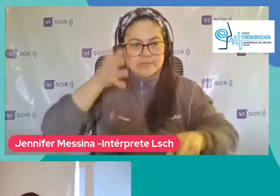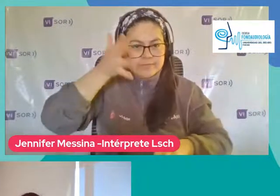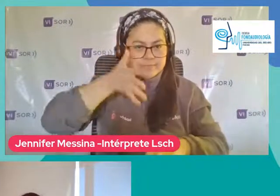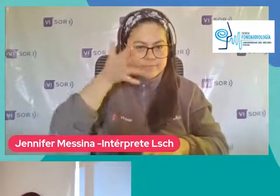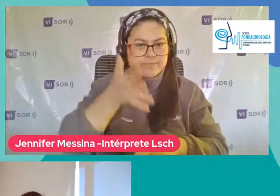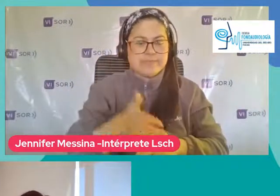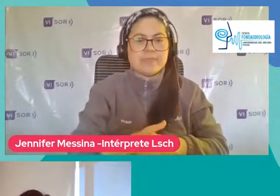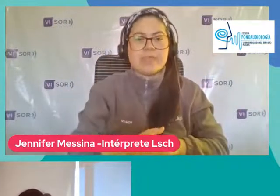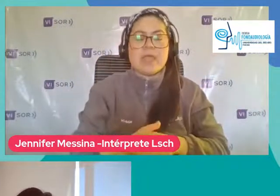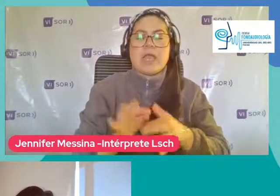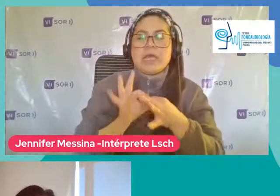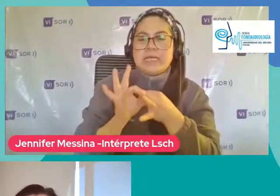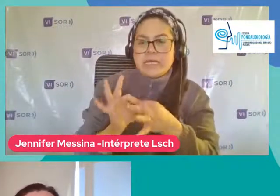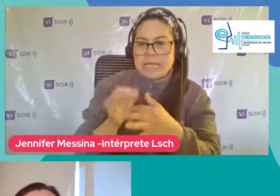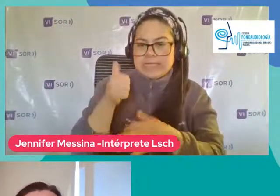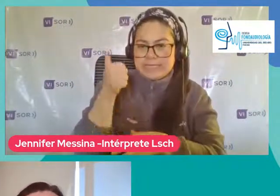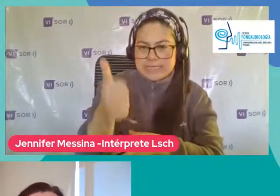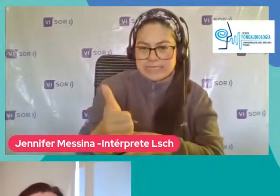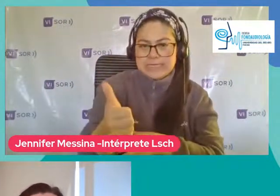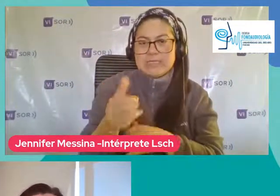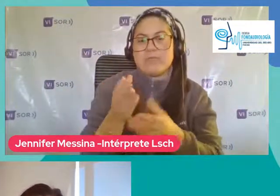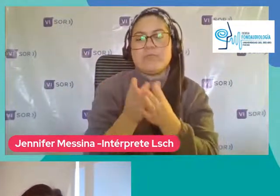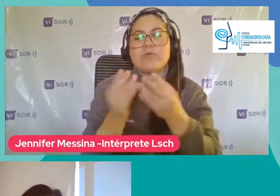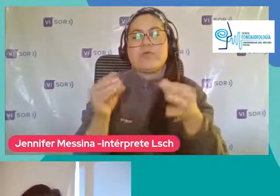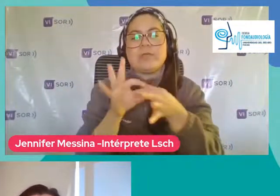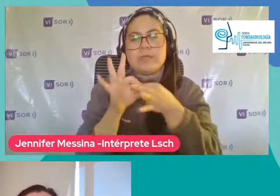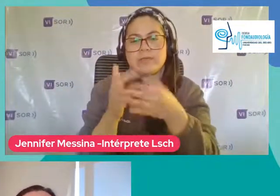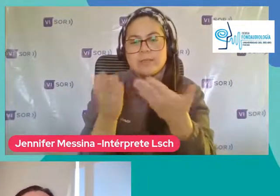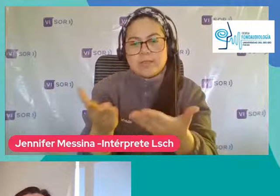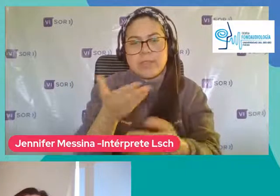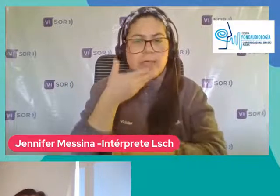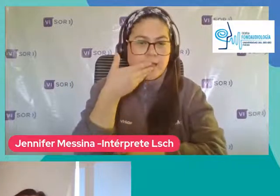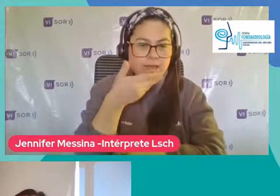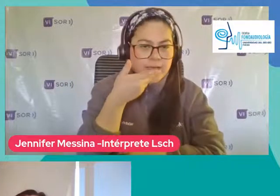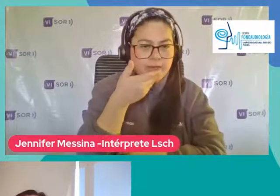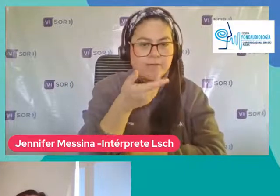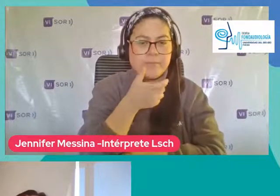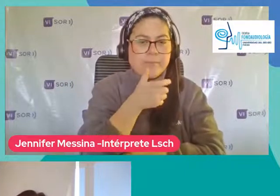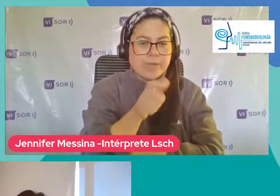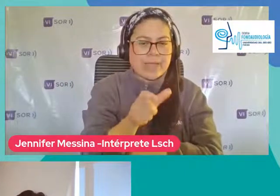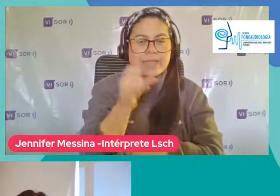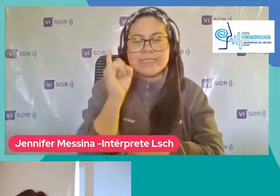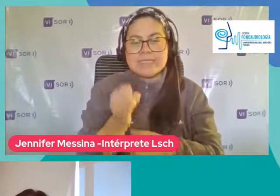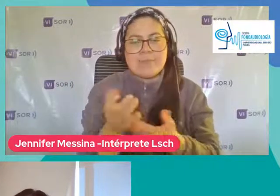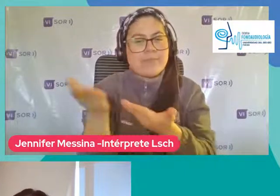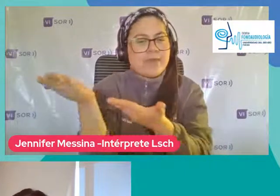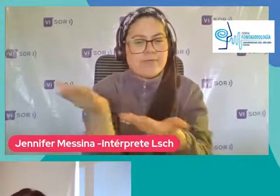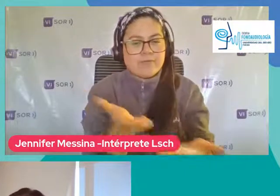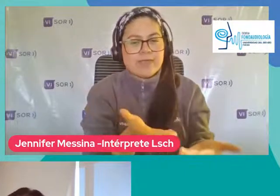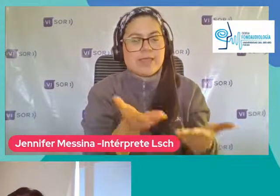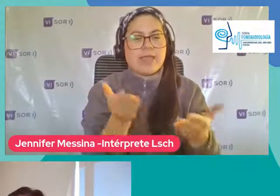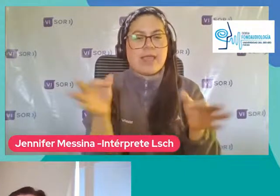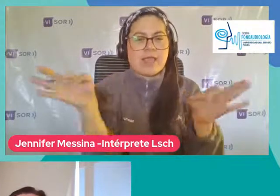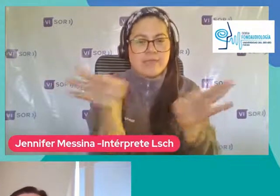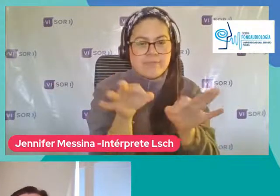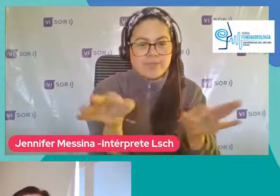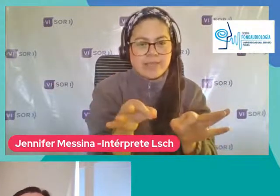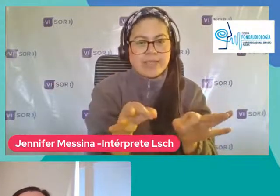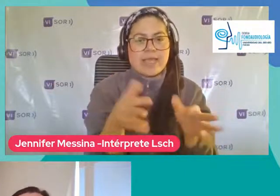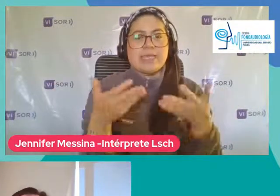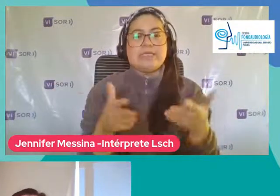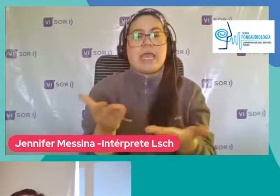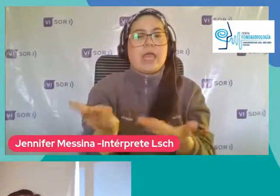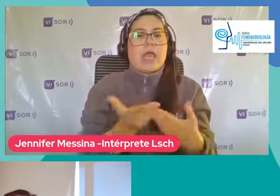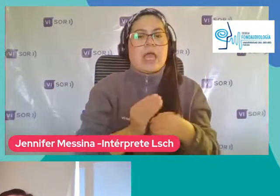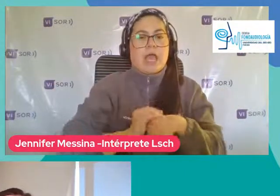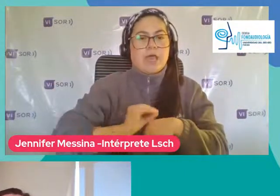Excelente, directora Muchísimas gracias a usted Por sus palabras siempre de bienvenida Explicándonos ya Y adelantándonos, por